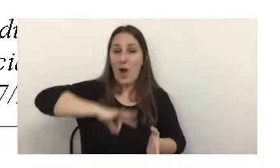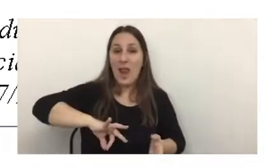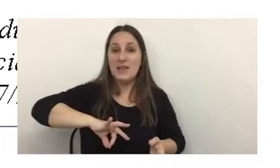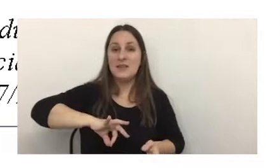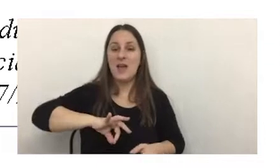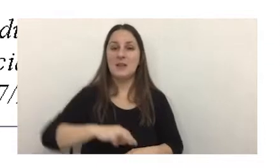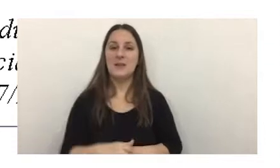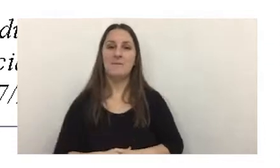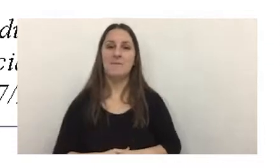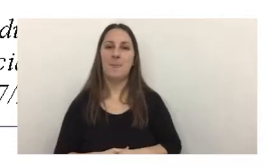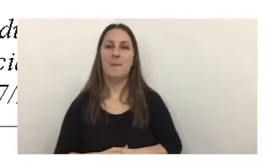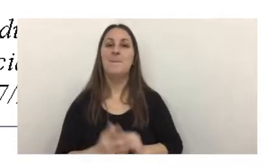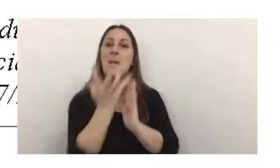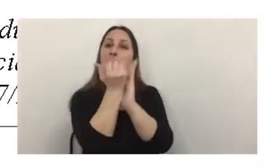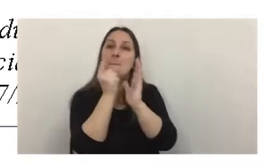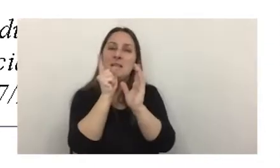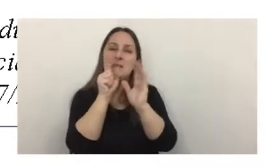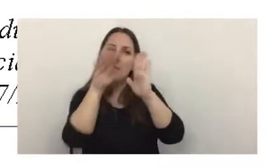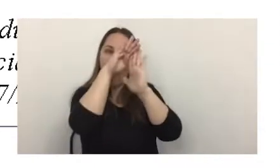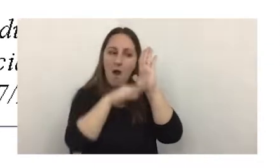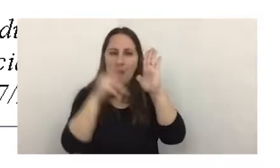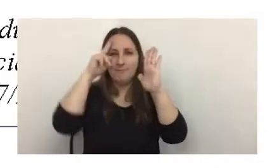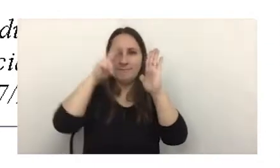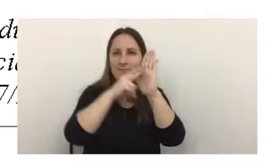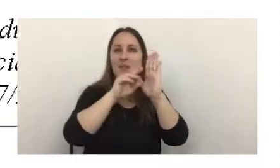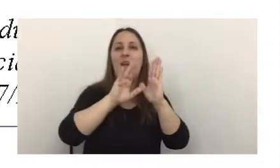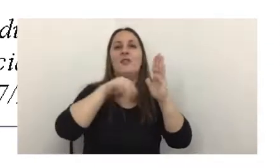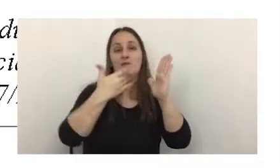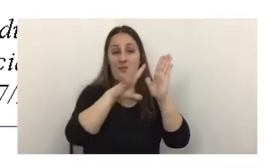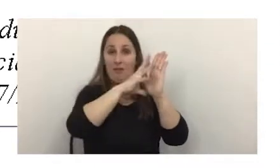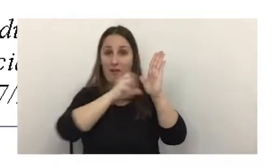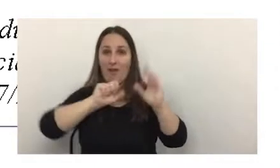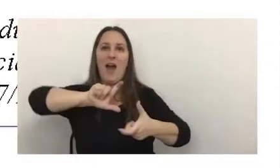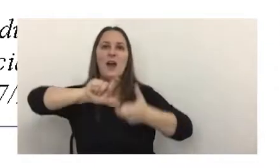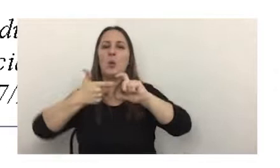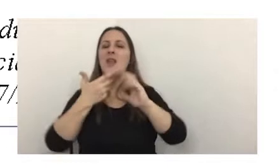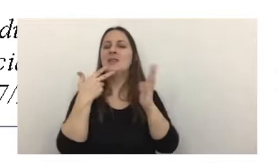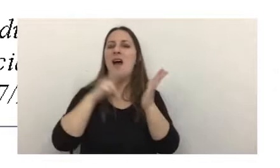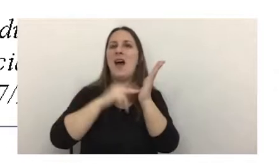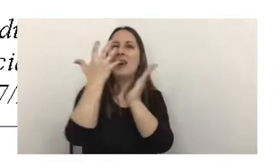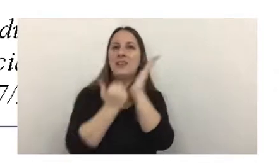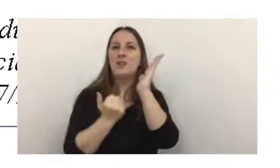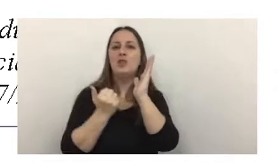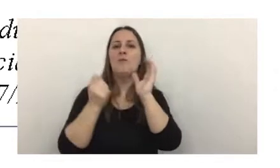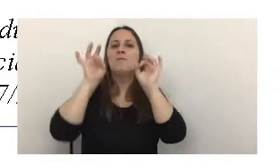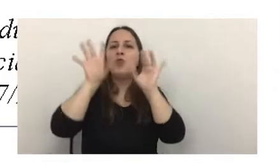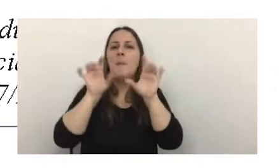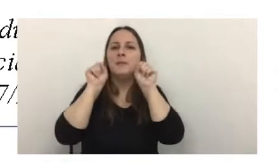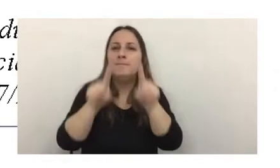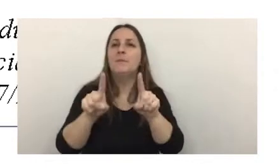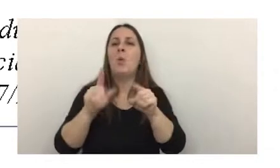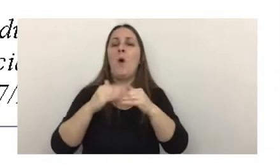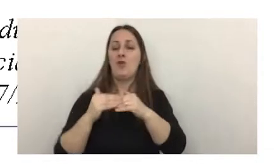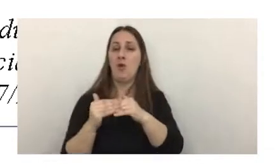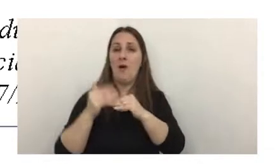toma el mismo parámetro y actualiza que la retención se va a aplicar cuando